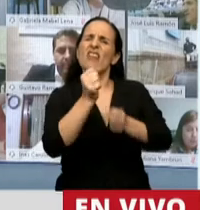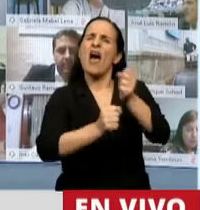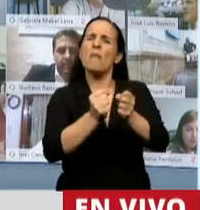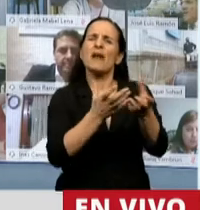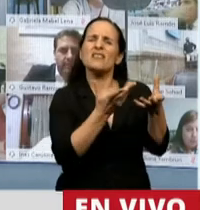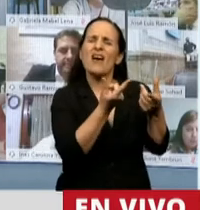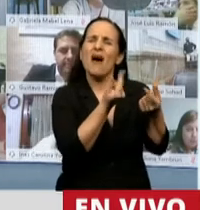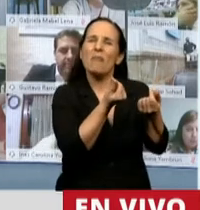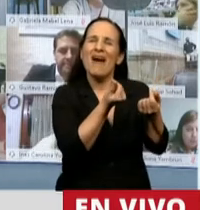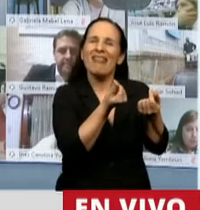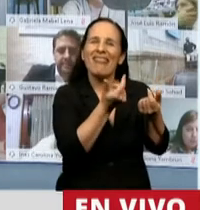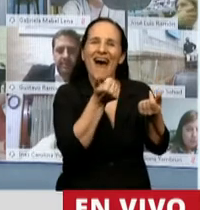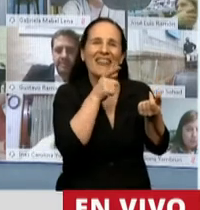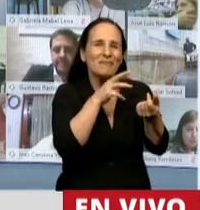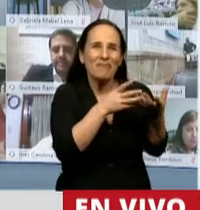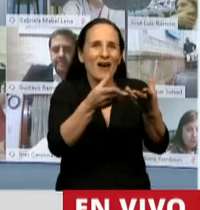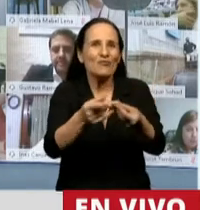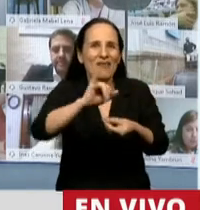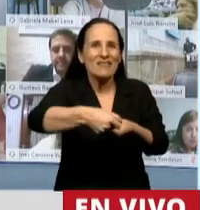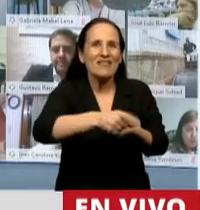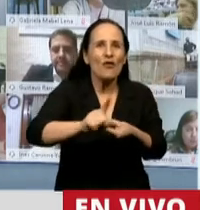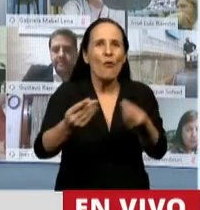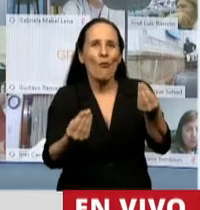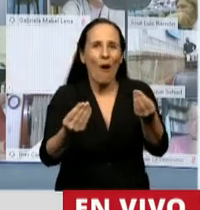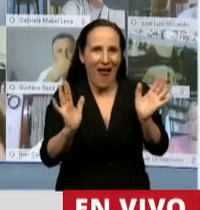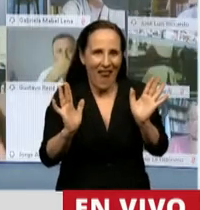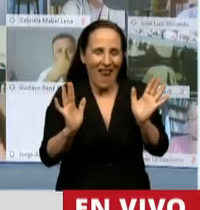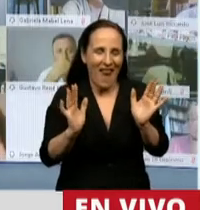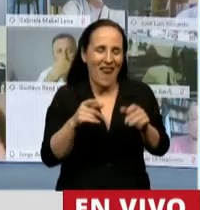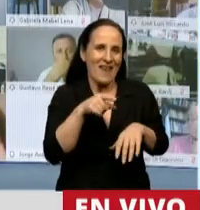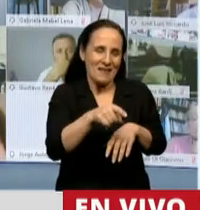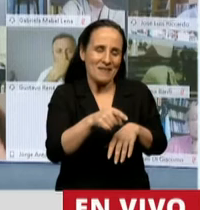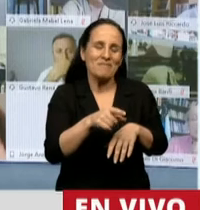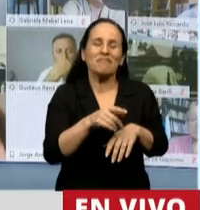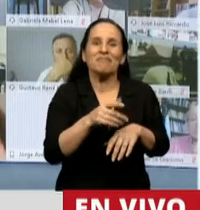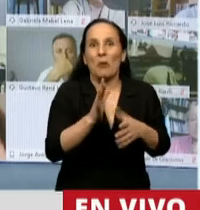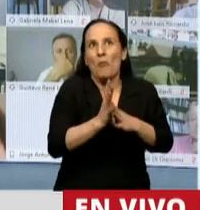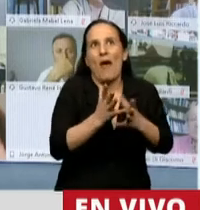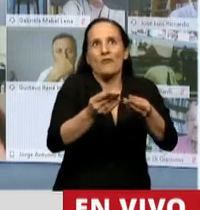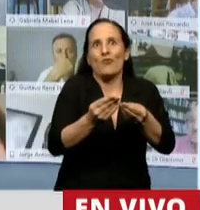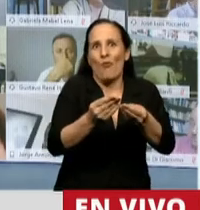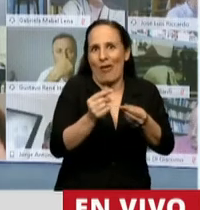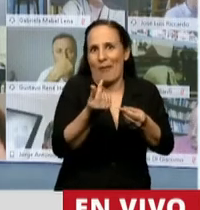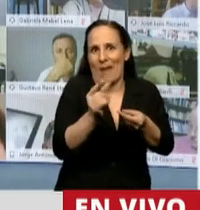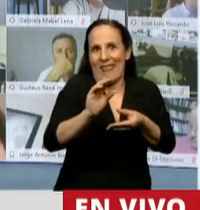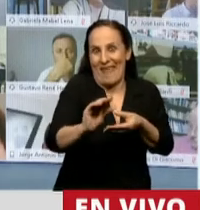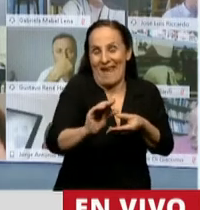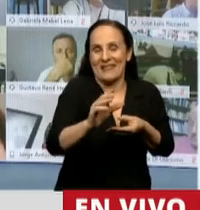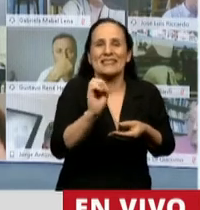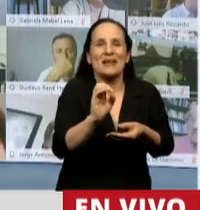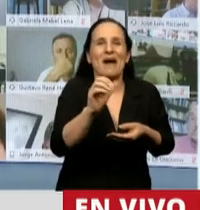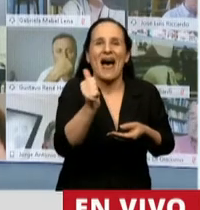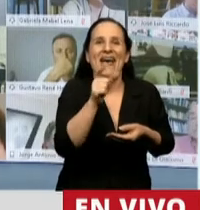se les puede dar esta asistencia económica llamada ATP y a quienes no,